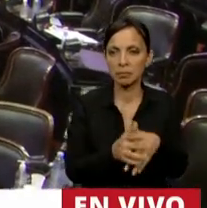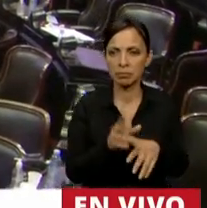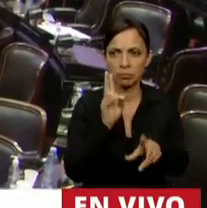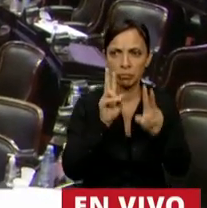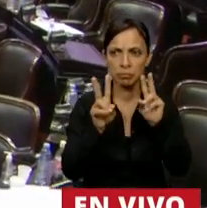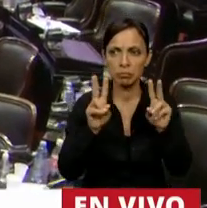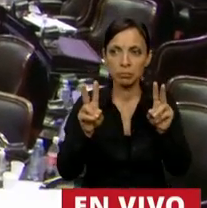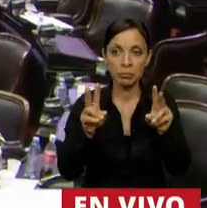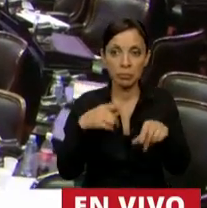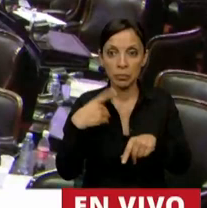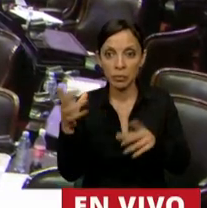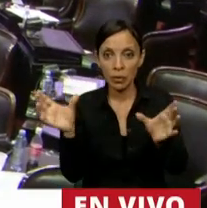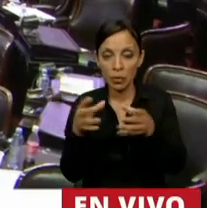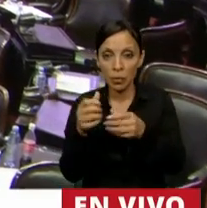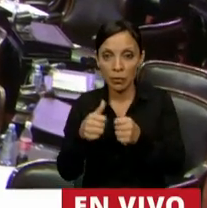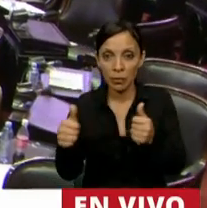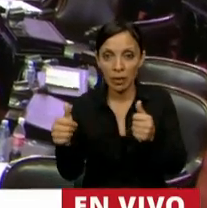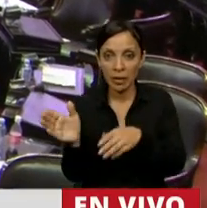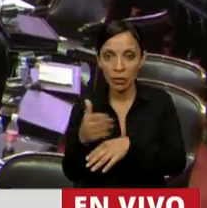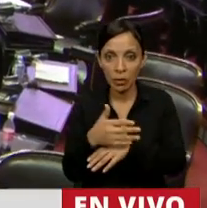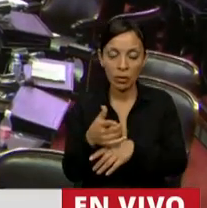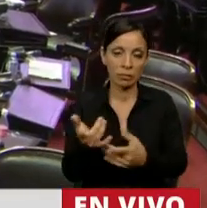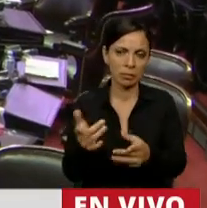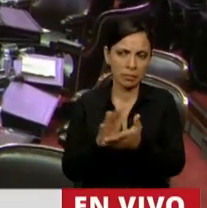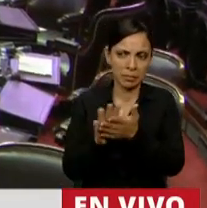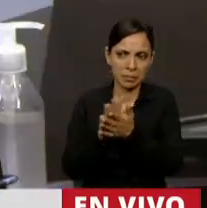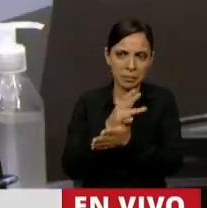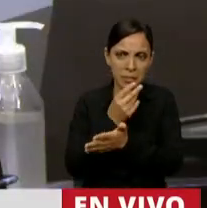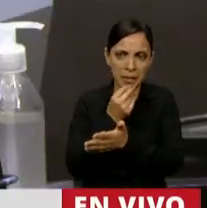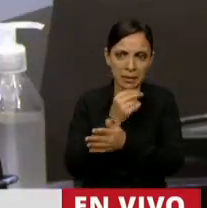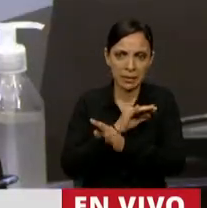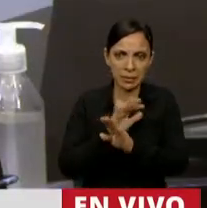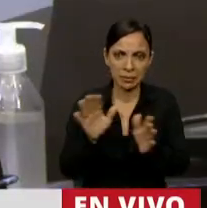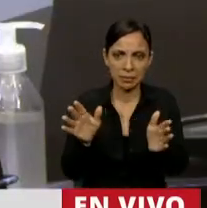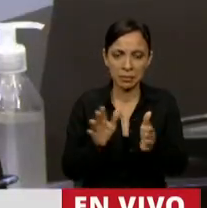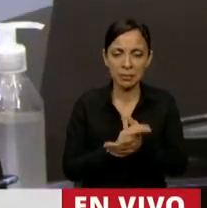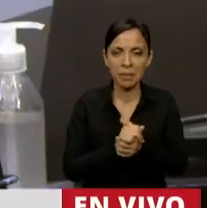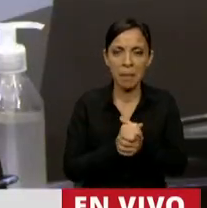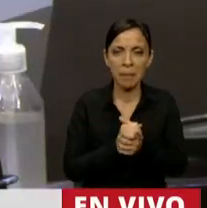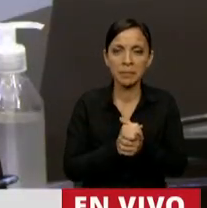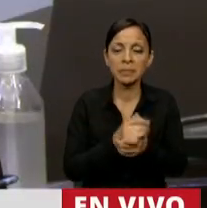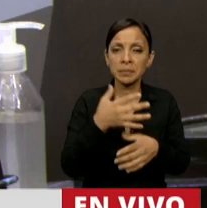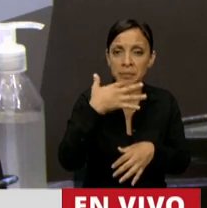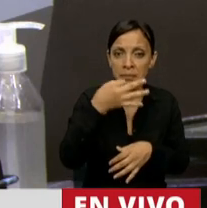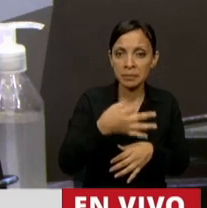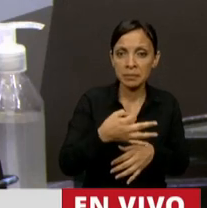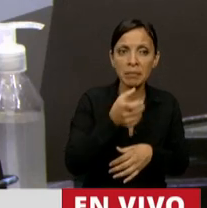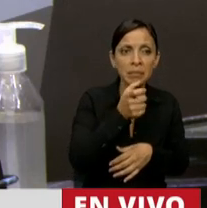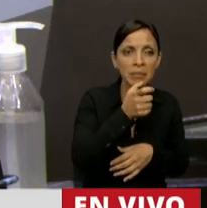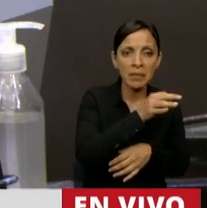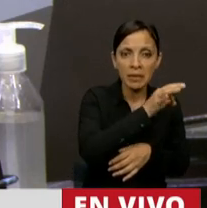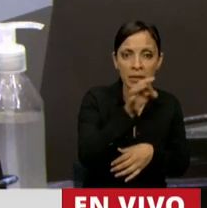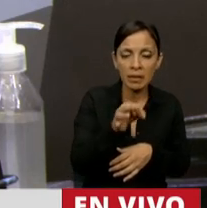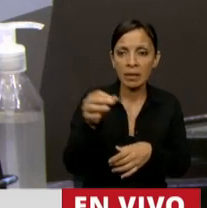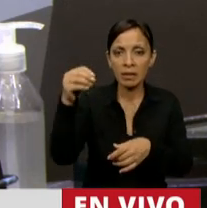bastante vacío el Frente de Todos, ¿no? Está vacío conceptualmente y está vacío acá en el recinto. Evidentemente no tienen